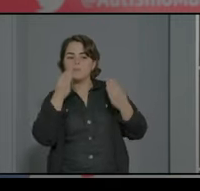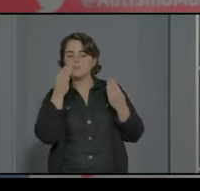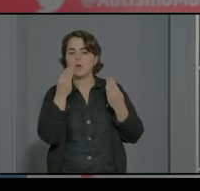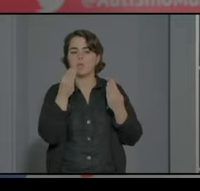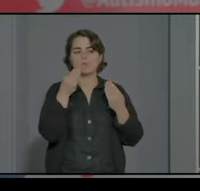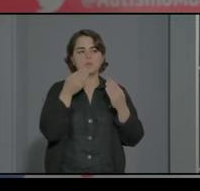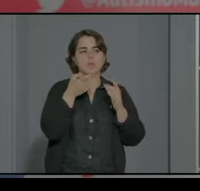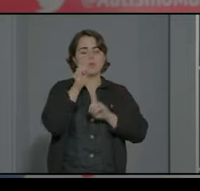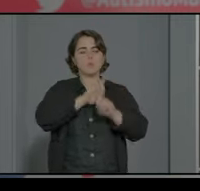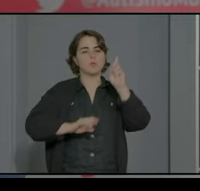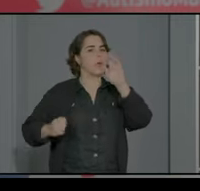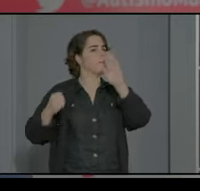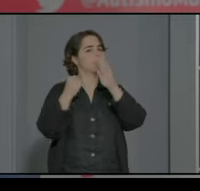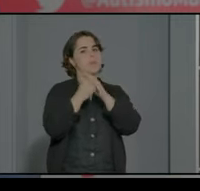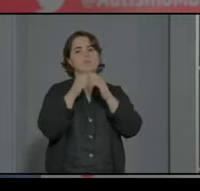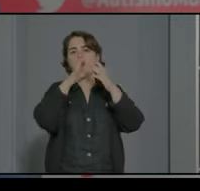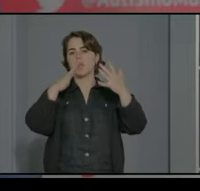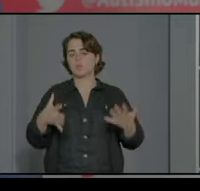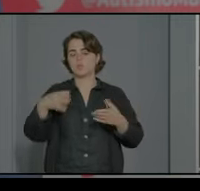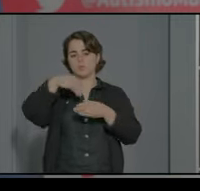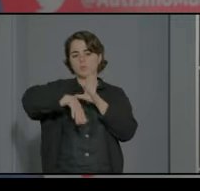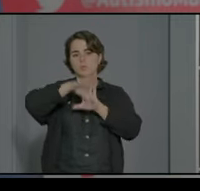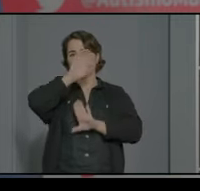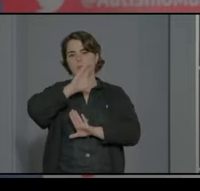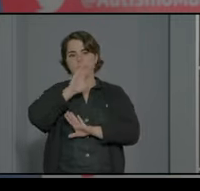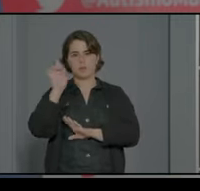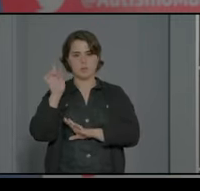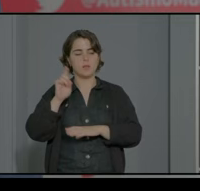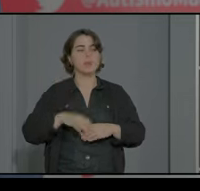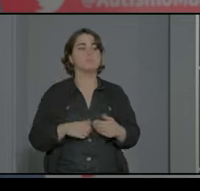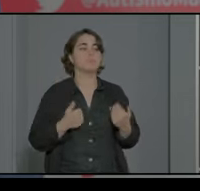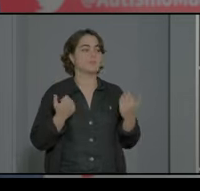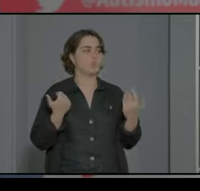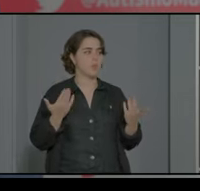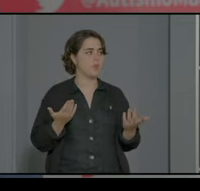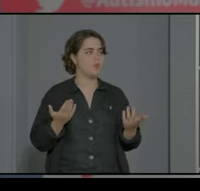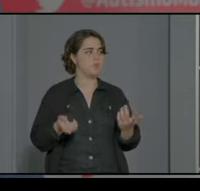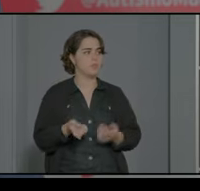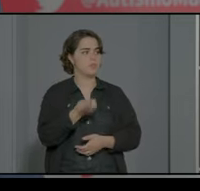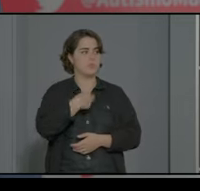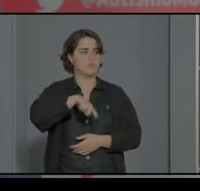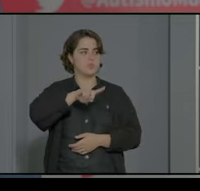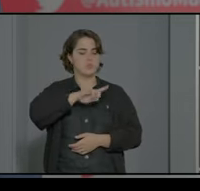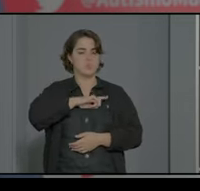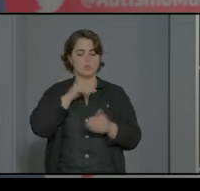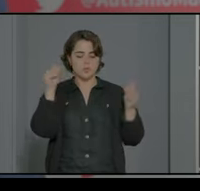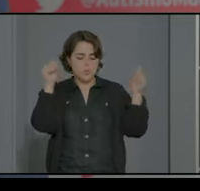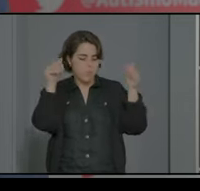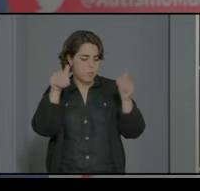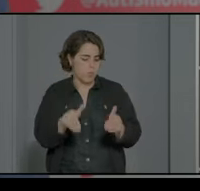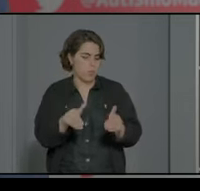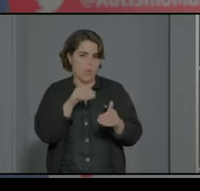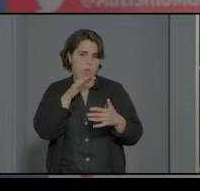el mayor problema que tenemos en nuestra comunidad así que bueno pues es donde tenemos nuestro foco a día de hoy